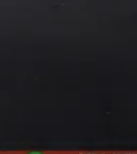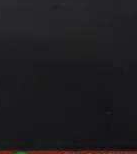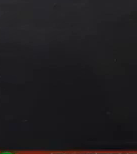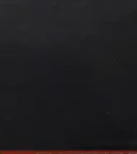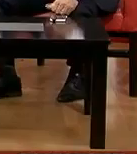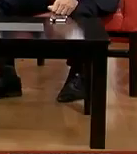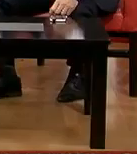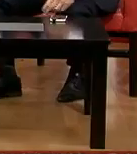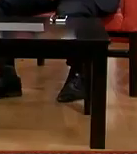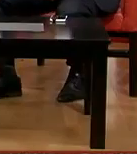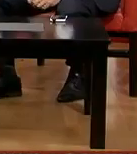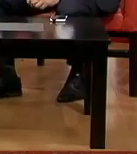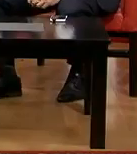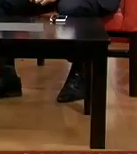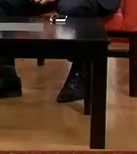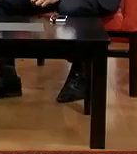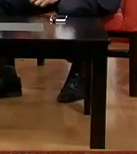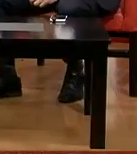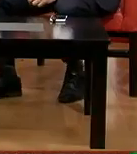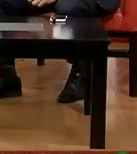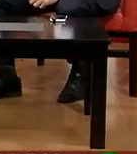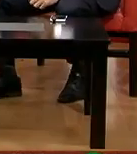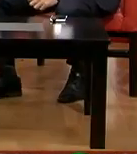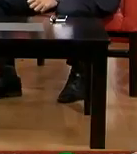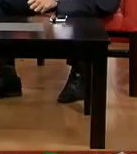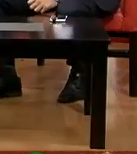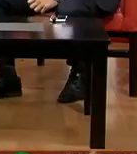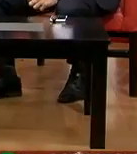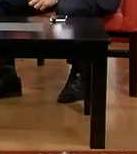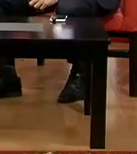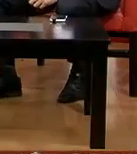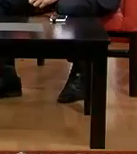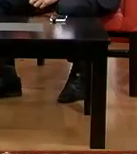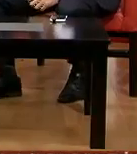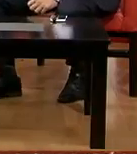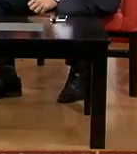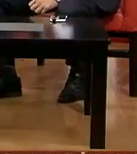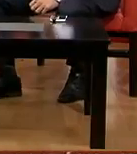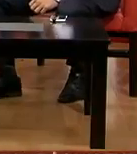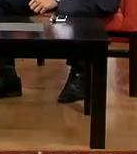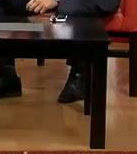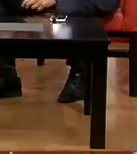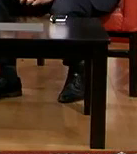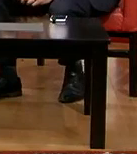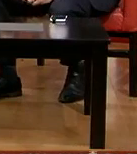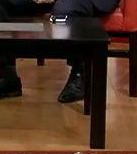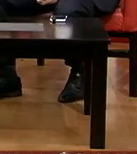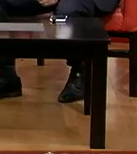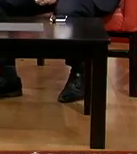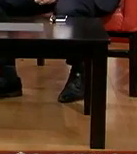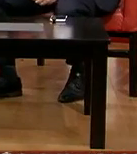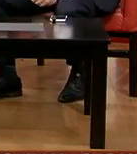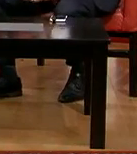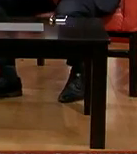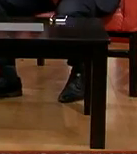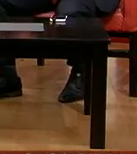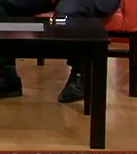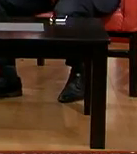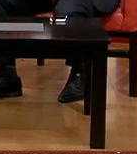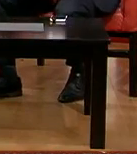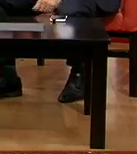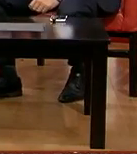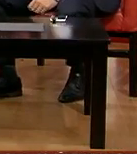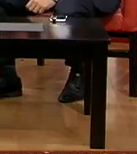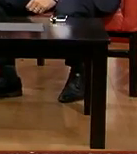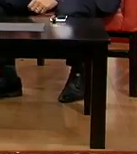con el electorado enojado enojado con las condiciones económicas ahora este punto que acabo de tocar justamente que mencionó y que